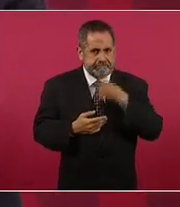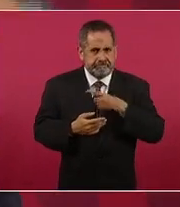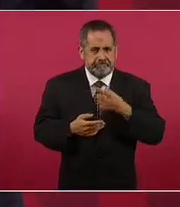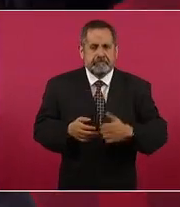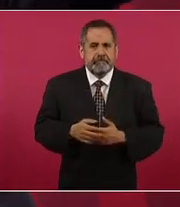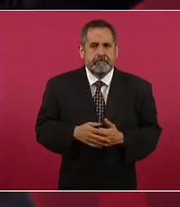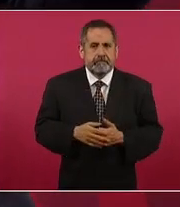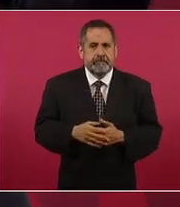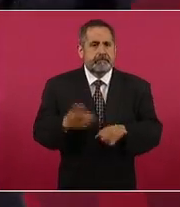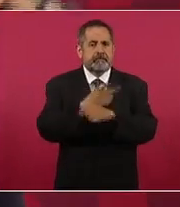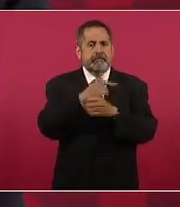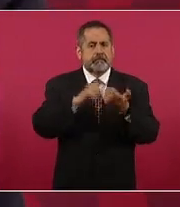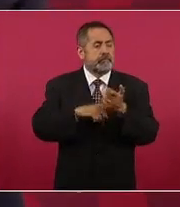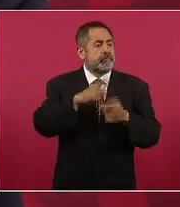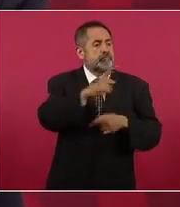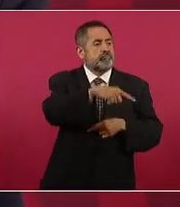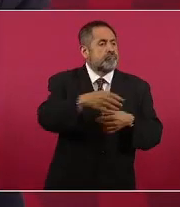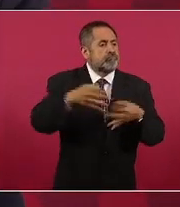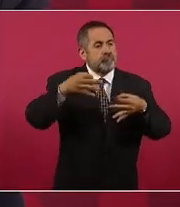sobre ese juicio